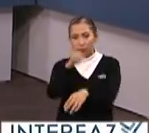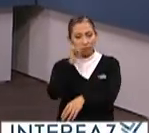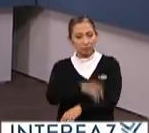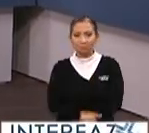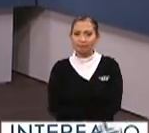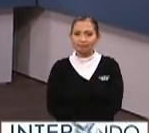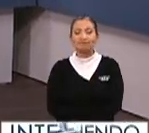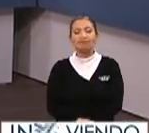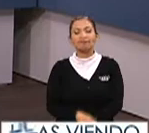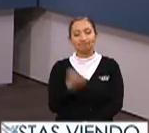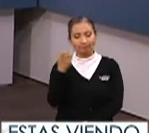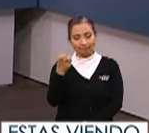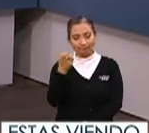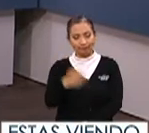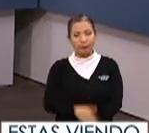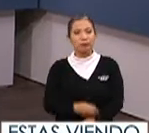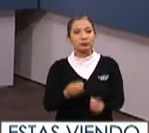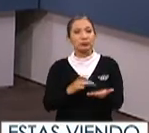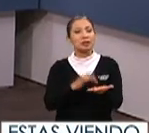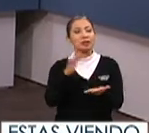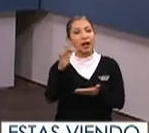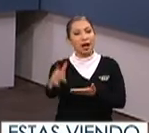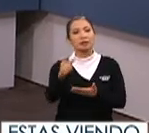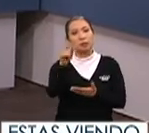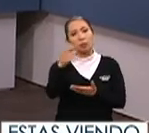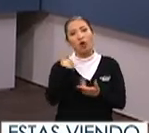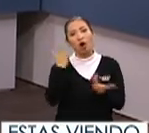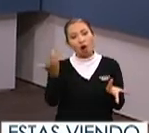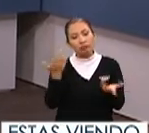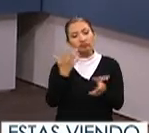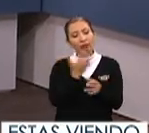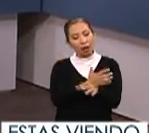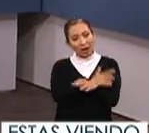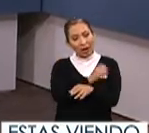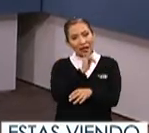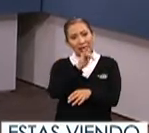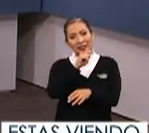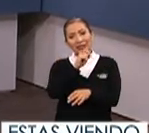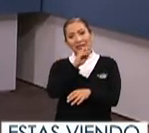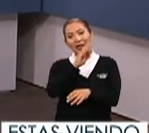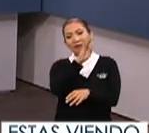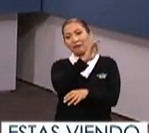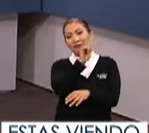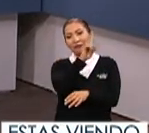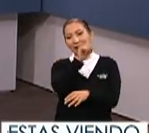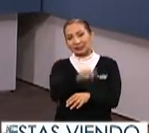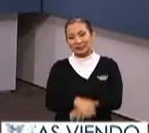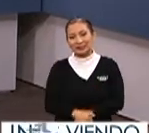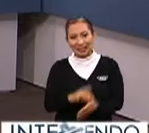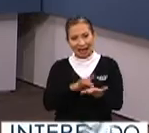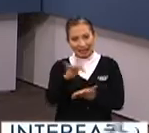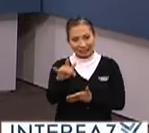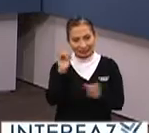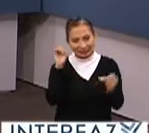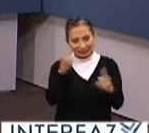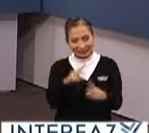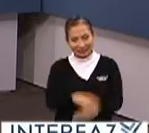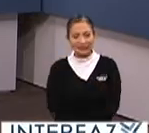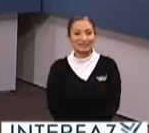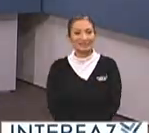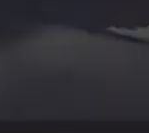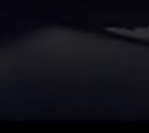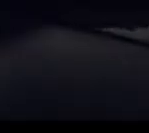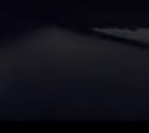sin duda perfecto muy bien muchísimas gracias por habernos acompañado en interfaz gracias doctor hasta luego que estén